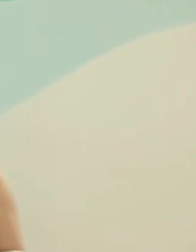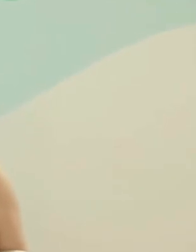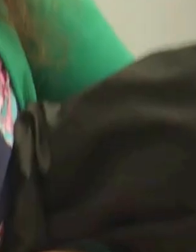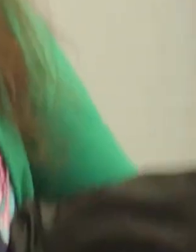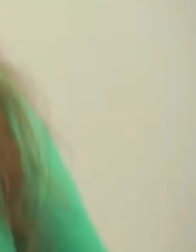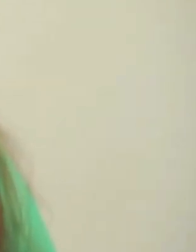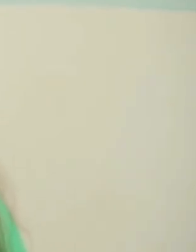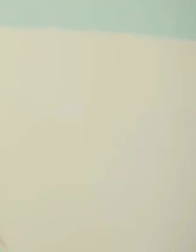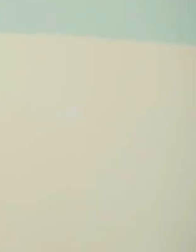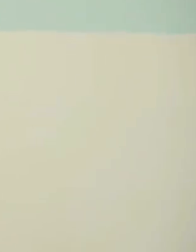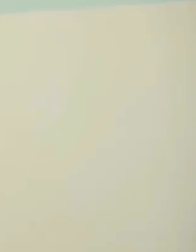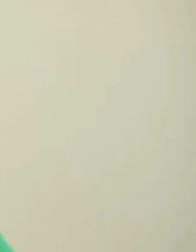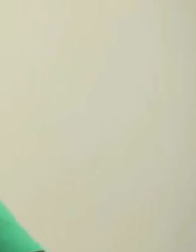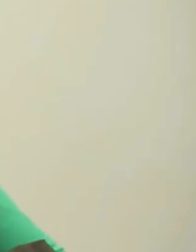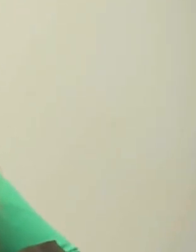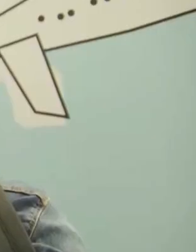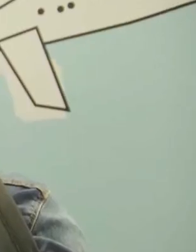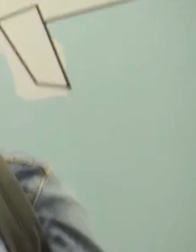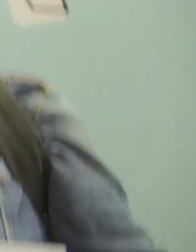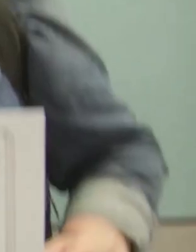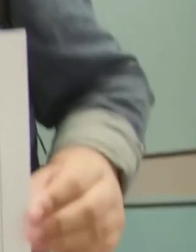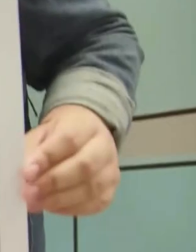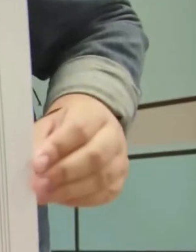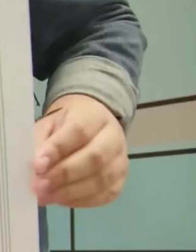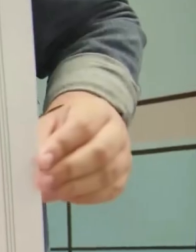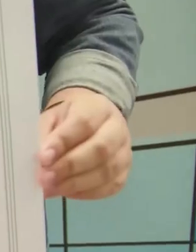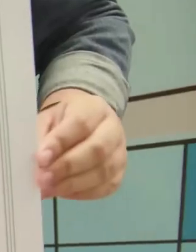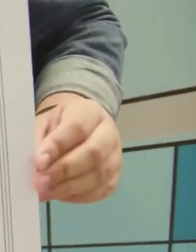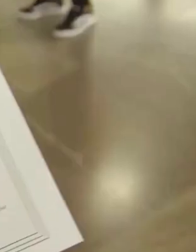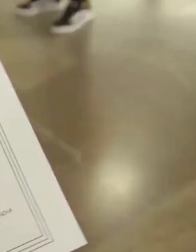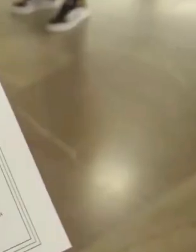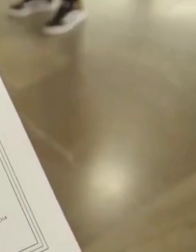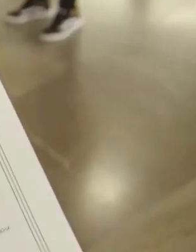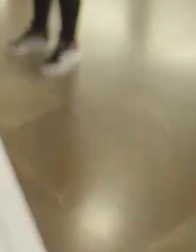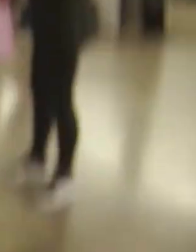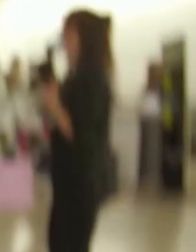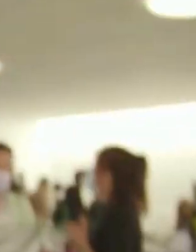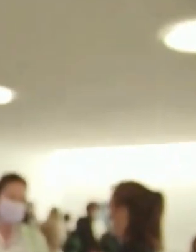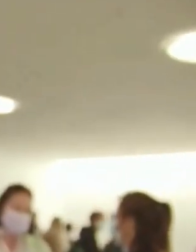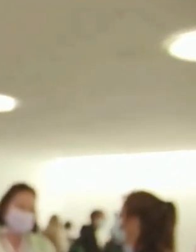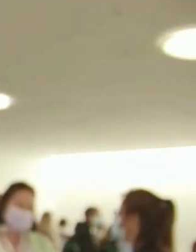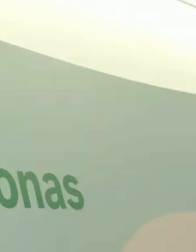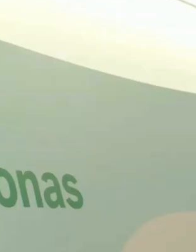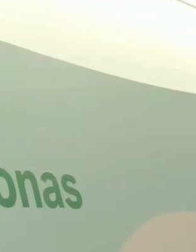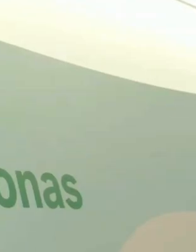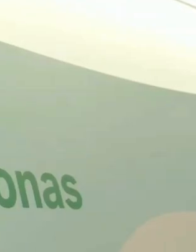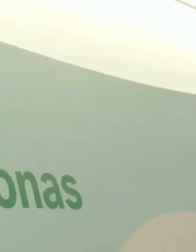constituyó la primera plataforma estatal de representantes de personas con discapacidad intelectual y del desarrollo.